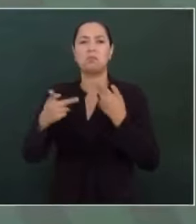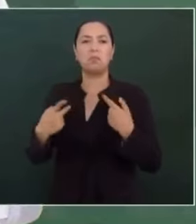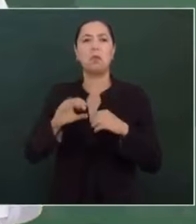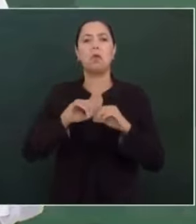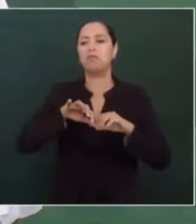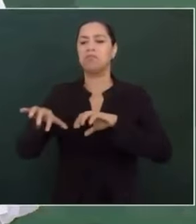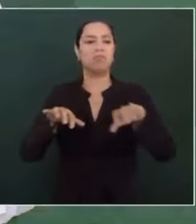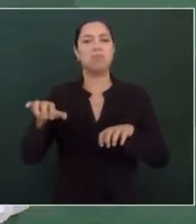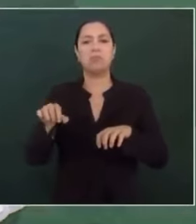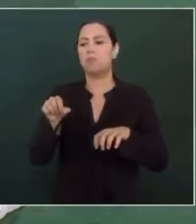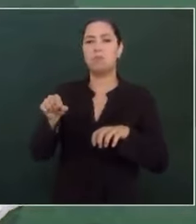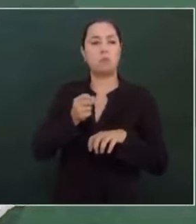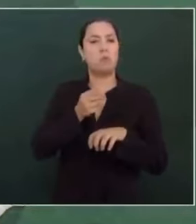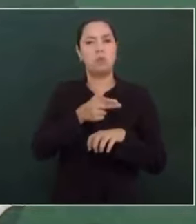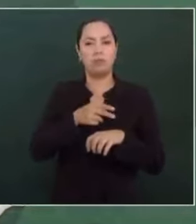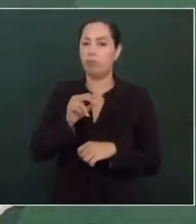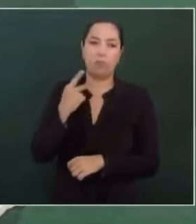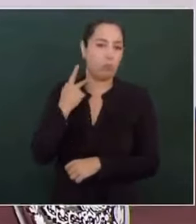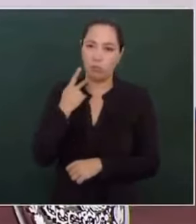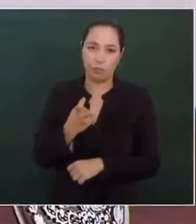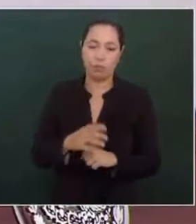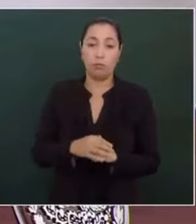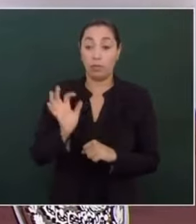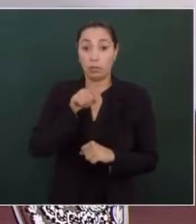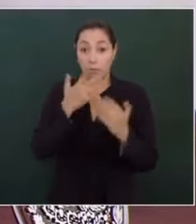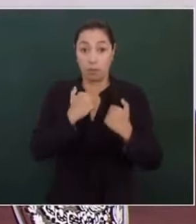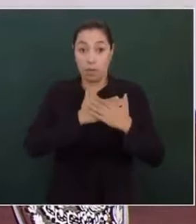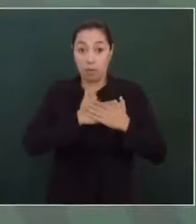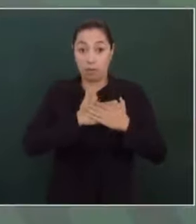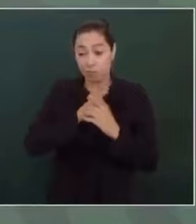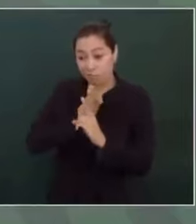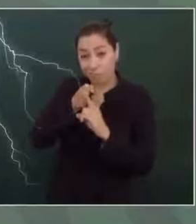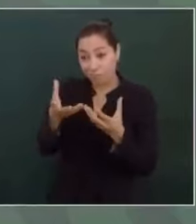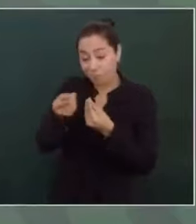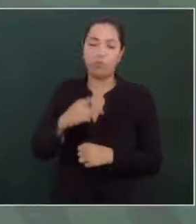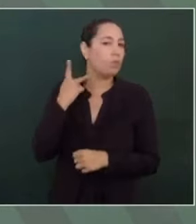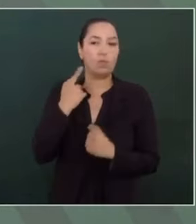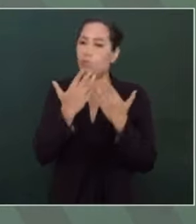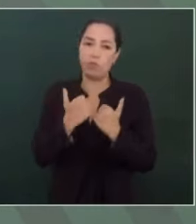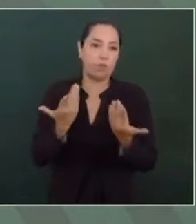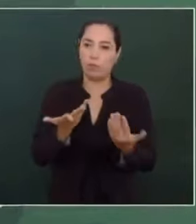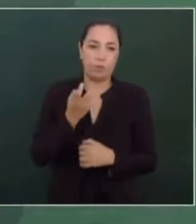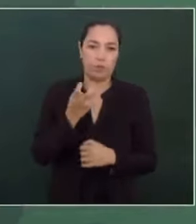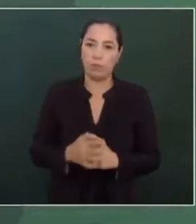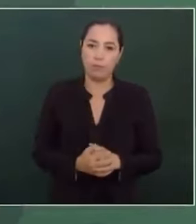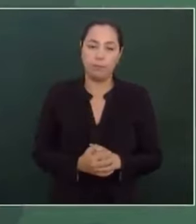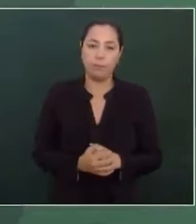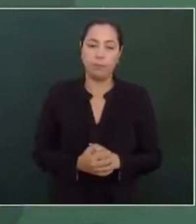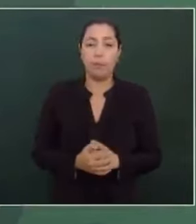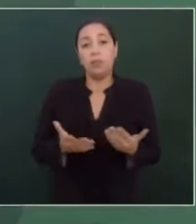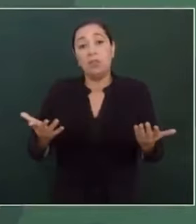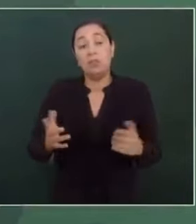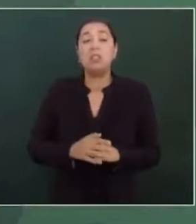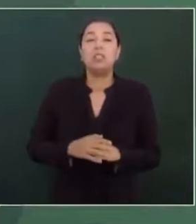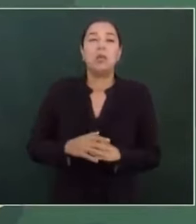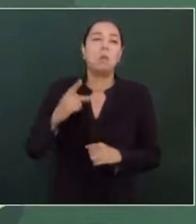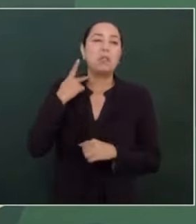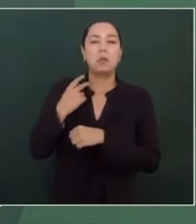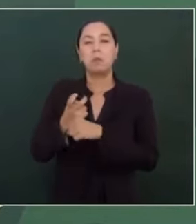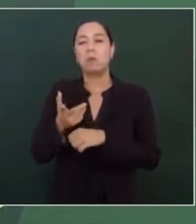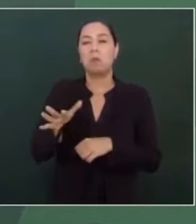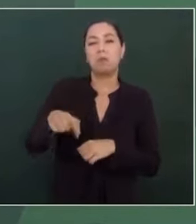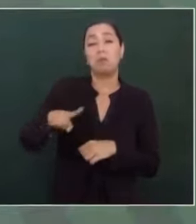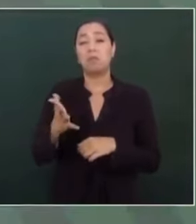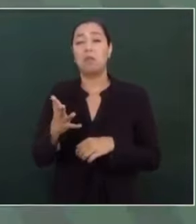El clasista no es político. El que no le tiene amor al pueblo, no es político. Es un politiquero, oportunista,